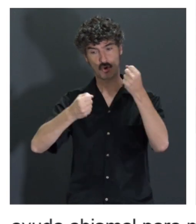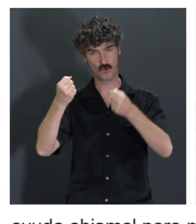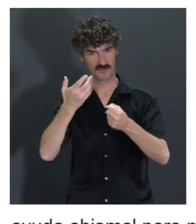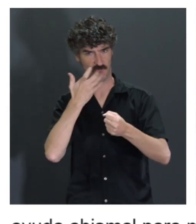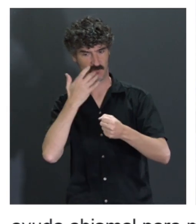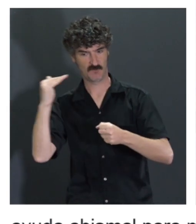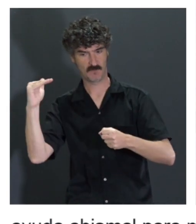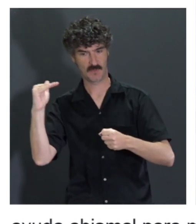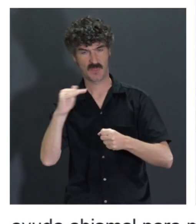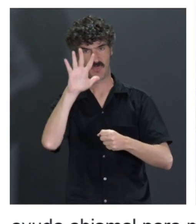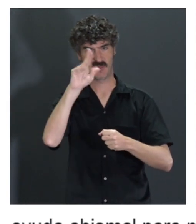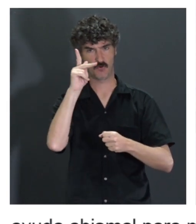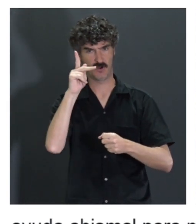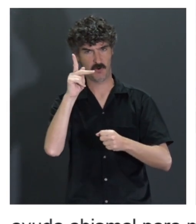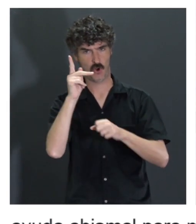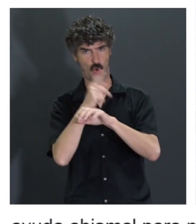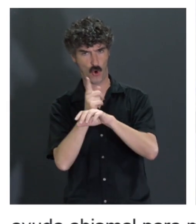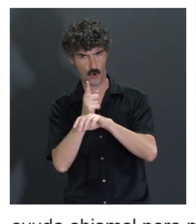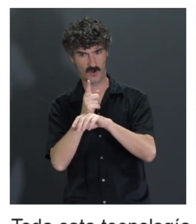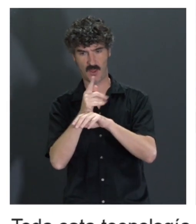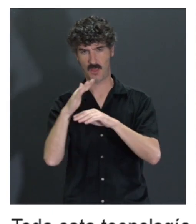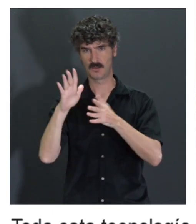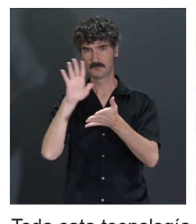kilómetros por hora por las aceras de forma tranquila,